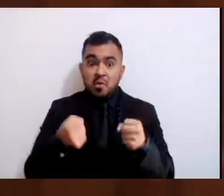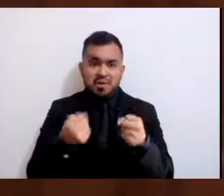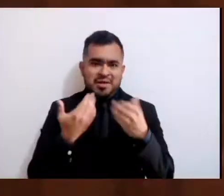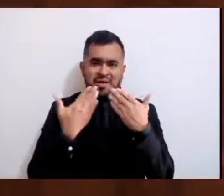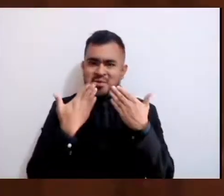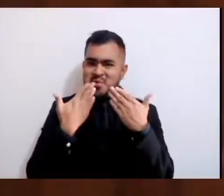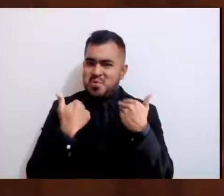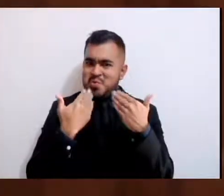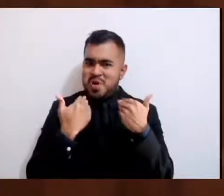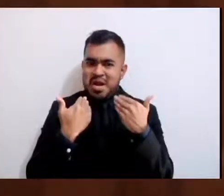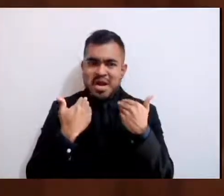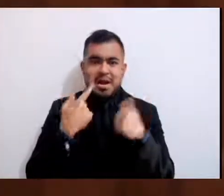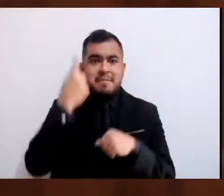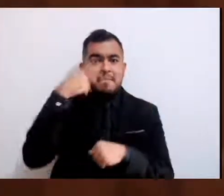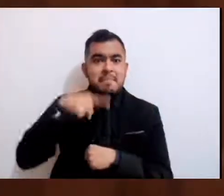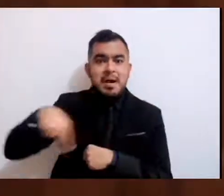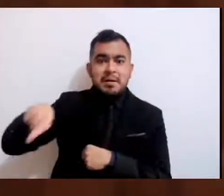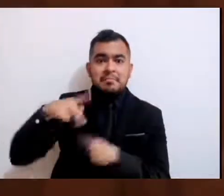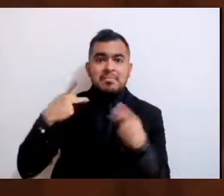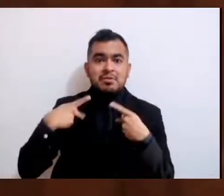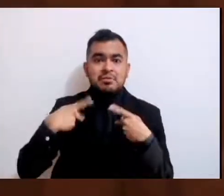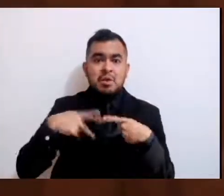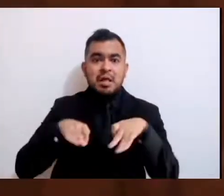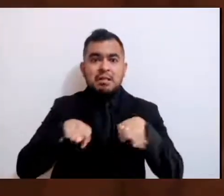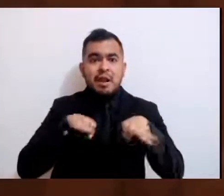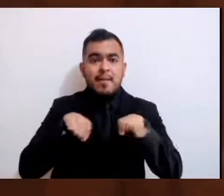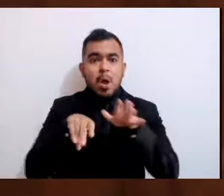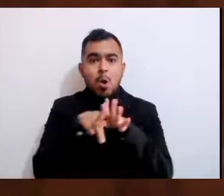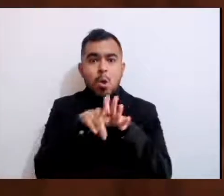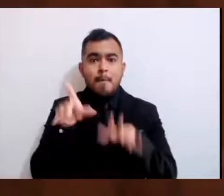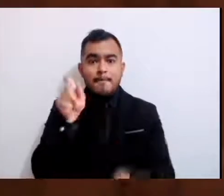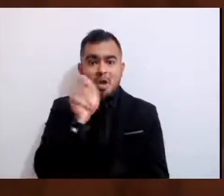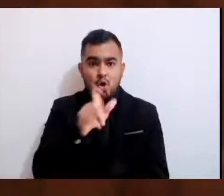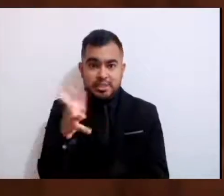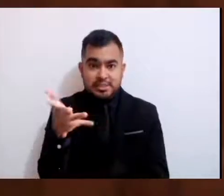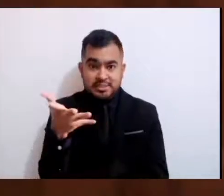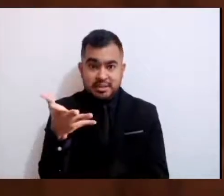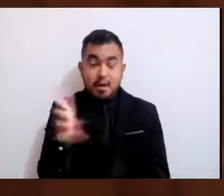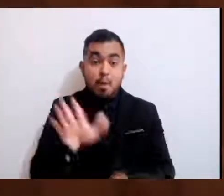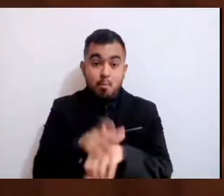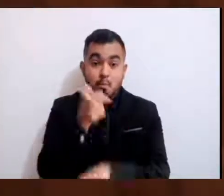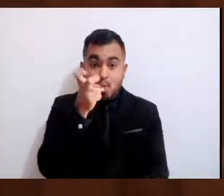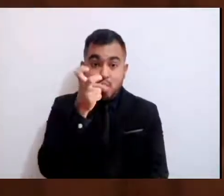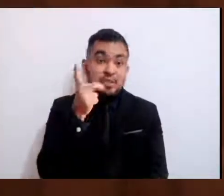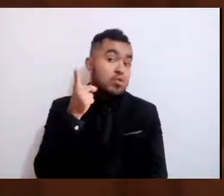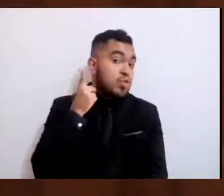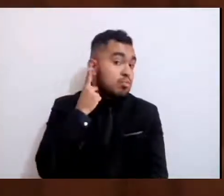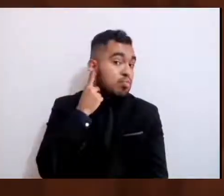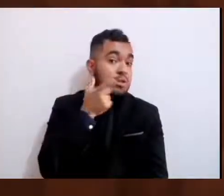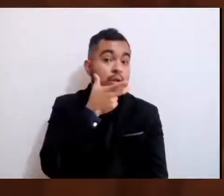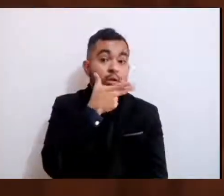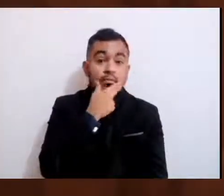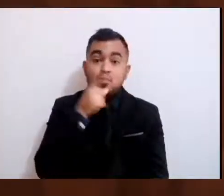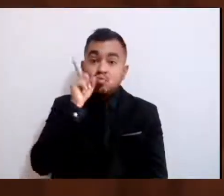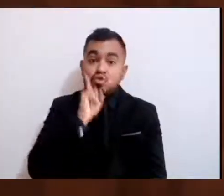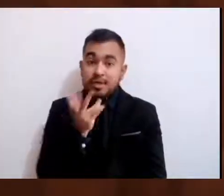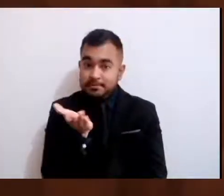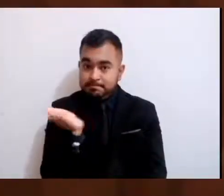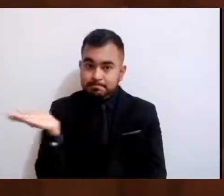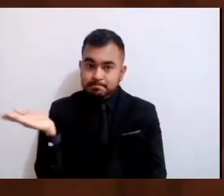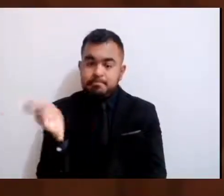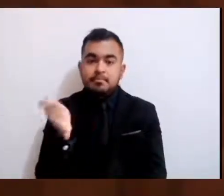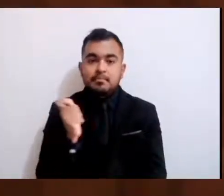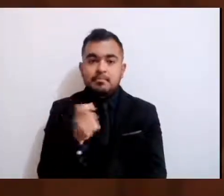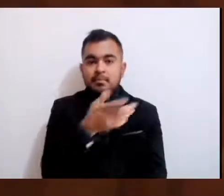ejercer su trabajo. Por eso, diputadas y diputados, la bancada naranja,